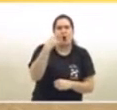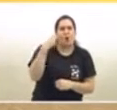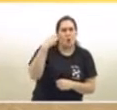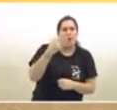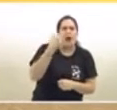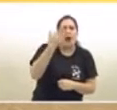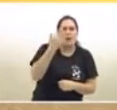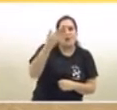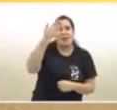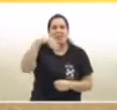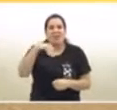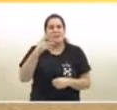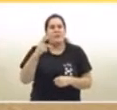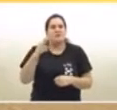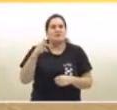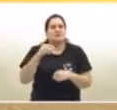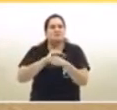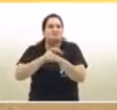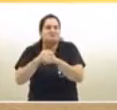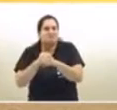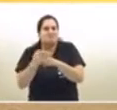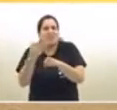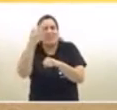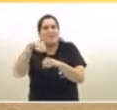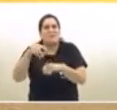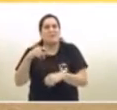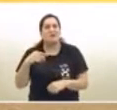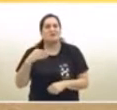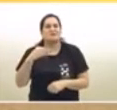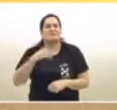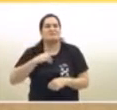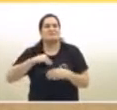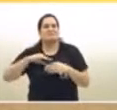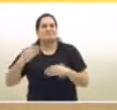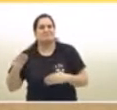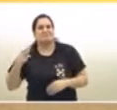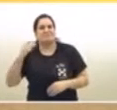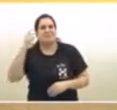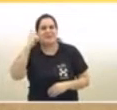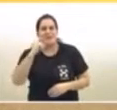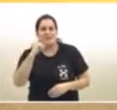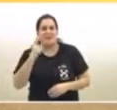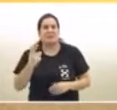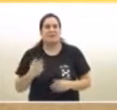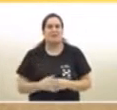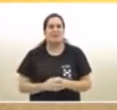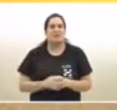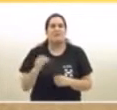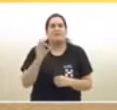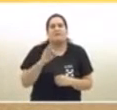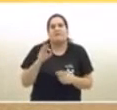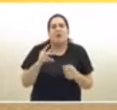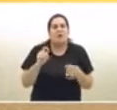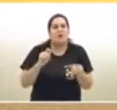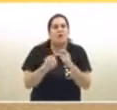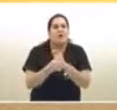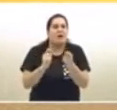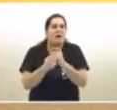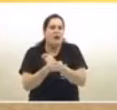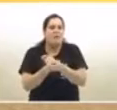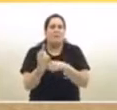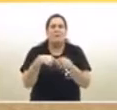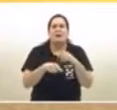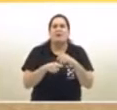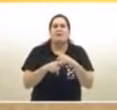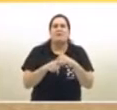de gobierno porteño y después el gobernador bonaerense? O, bueno, se cambian los turnos, pero nunca fue primero alguien